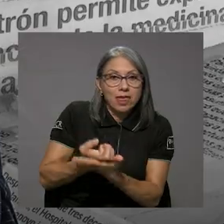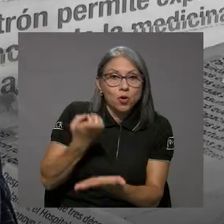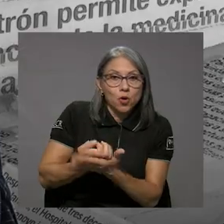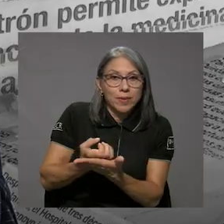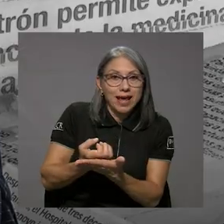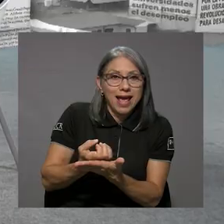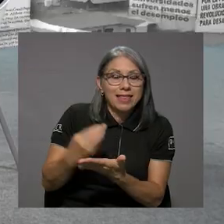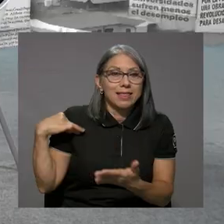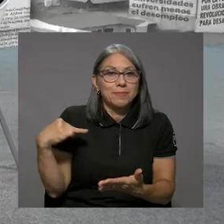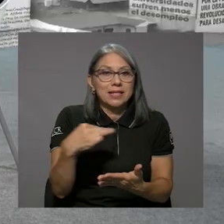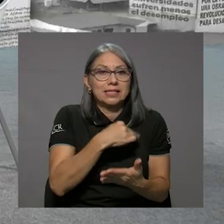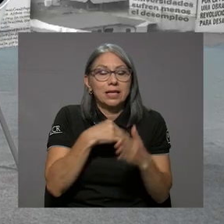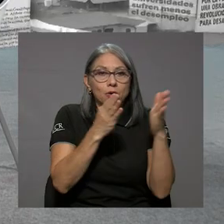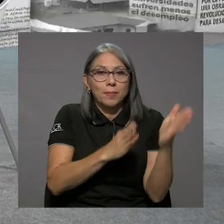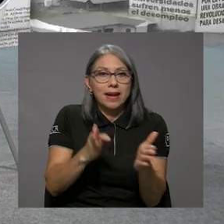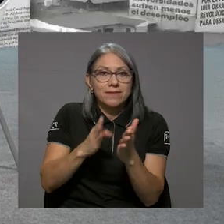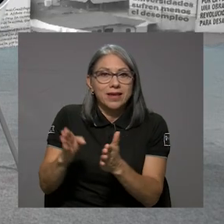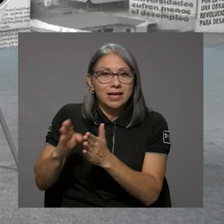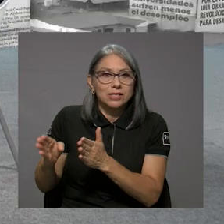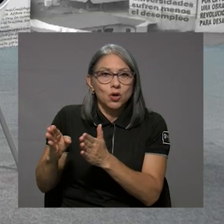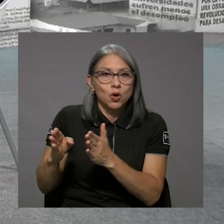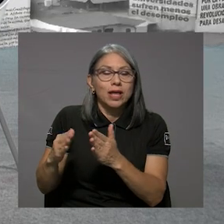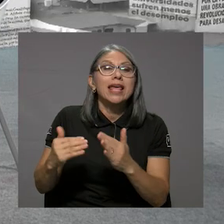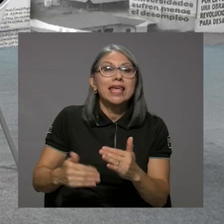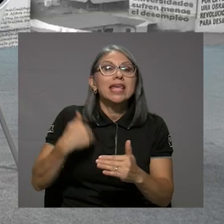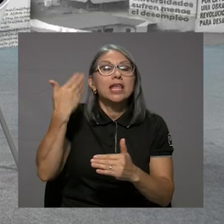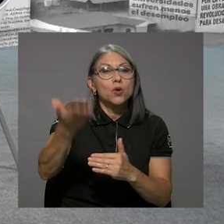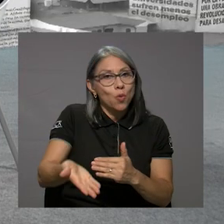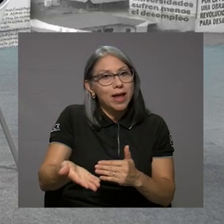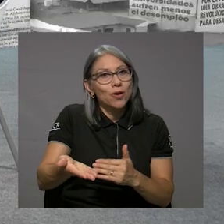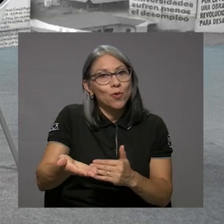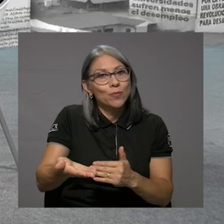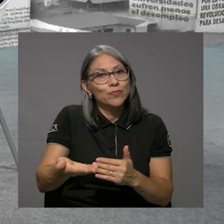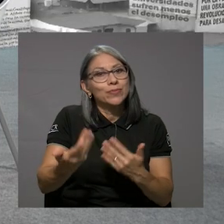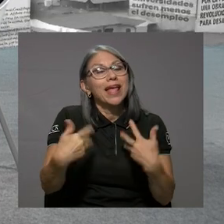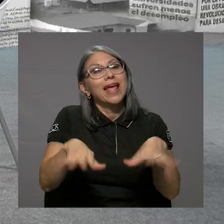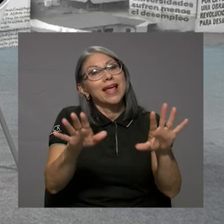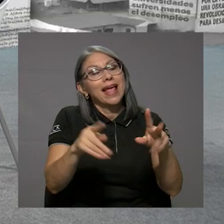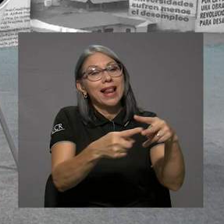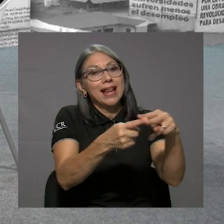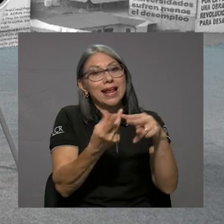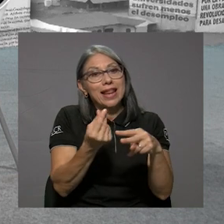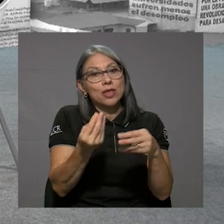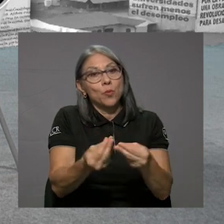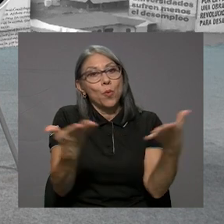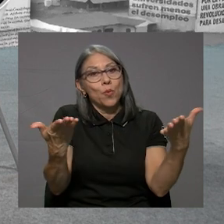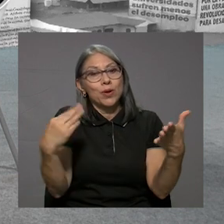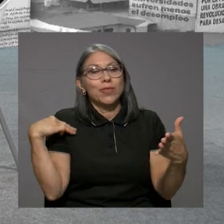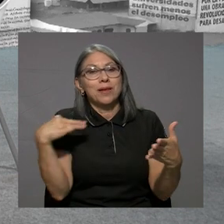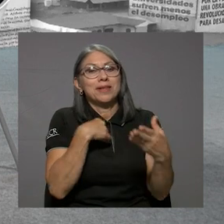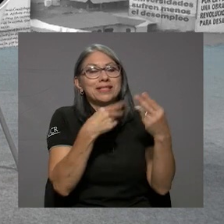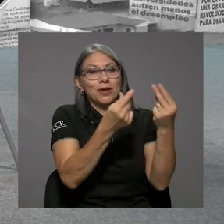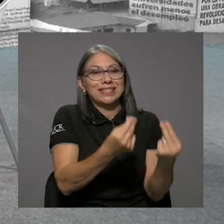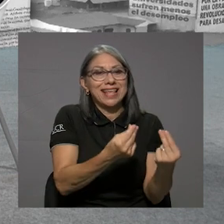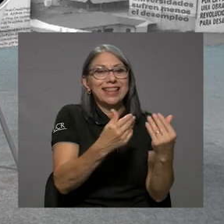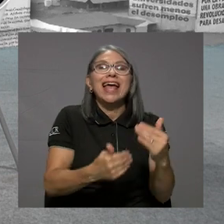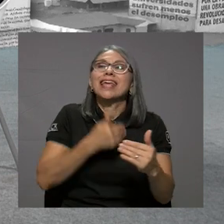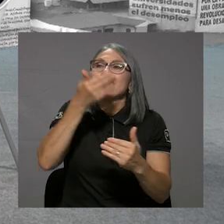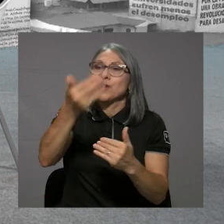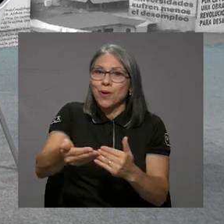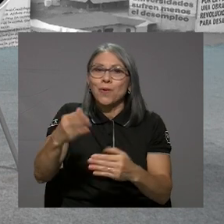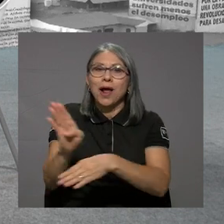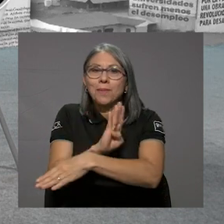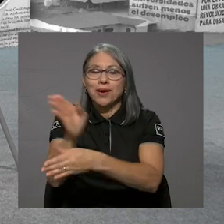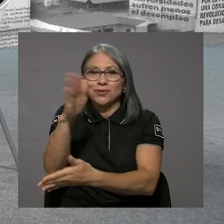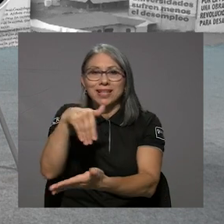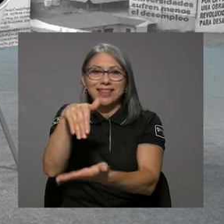Planificación y luego hay que pasar al crédito público, que es el Ministerio de Hacienda, y luego al Banco Central.